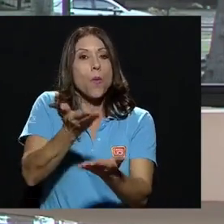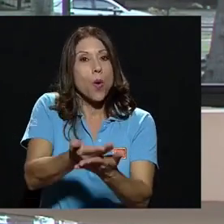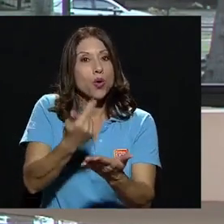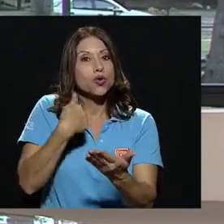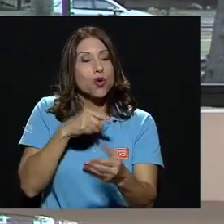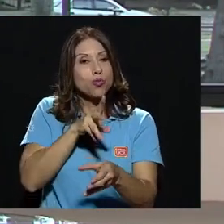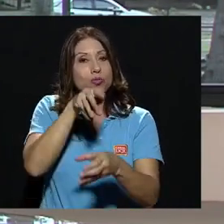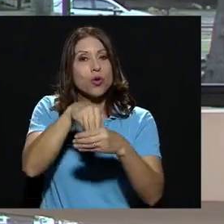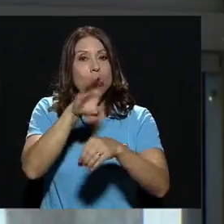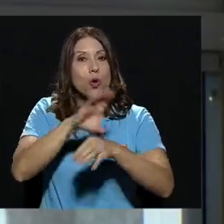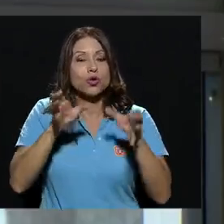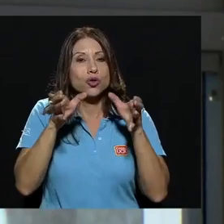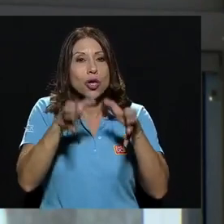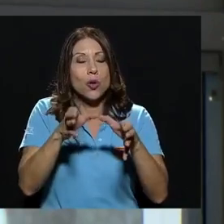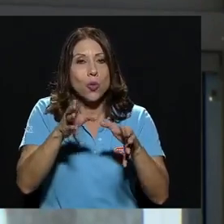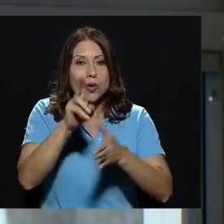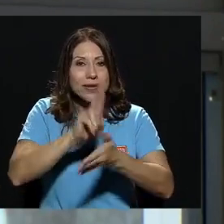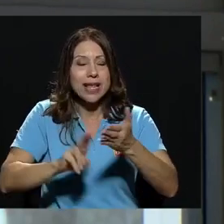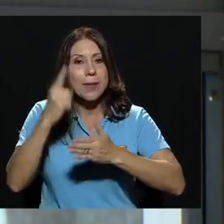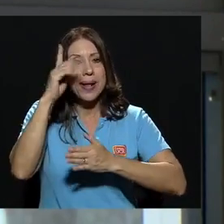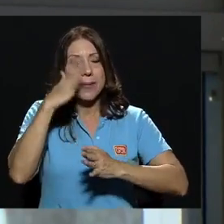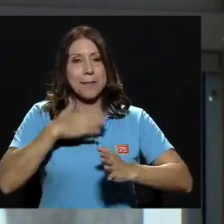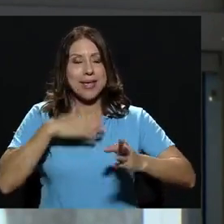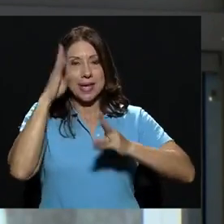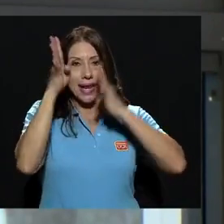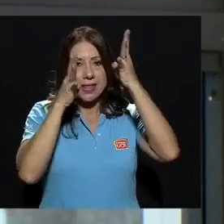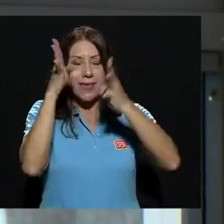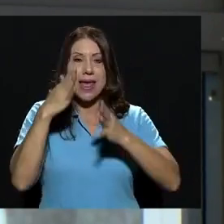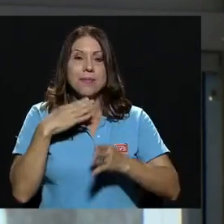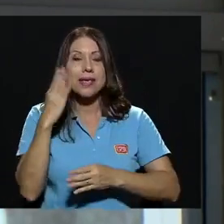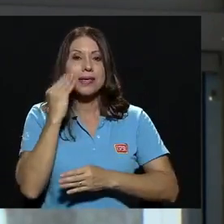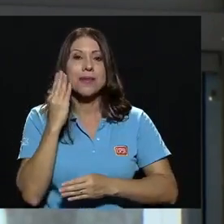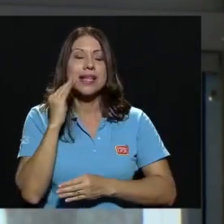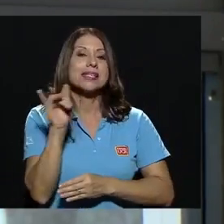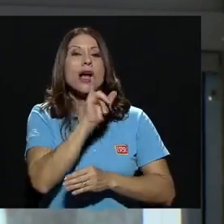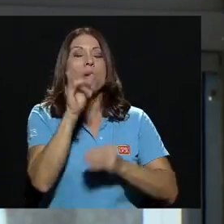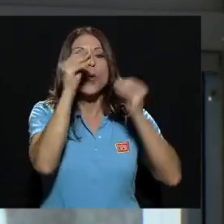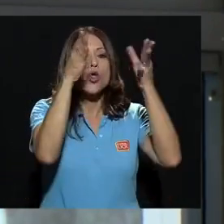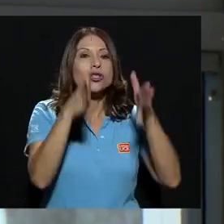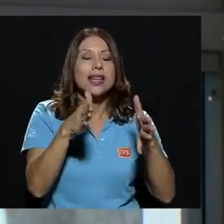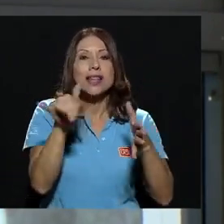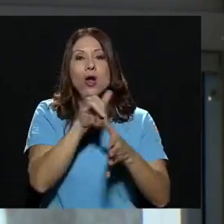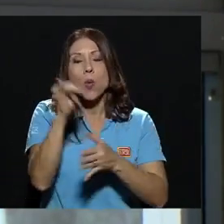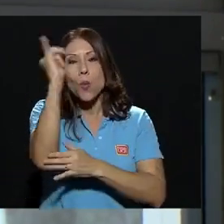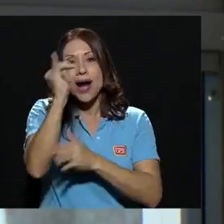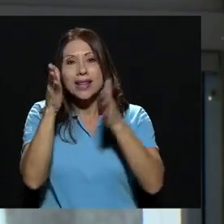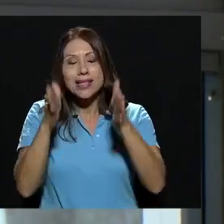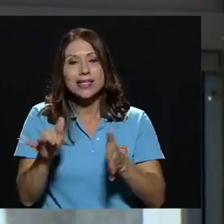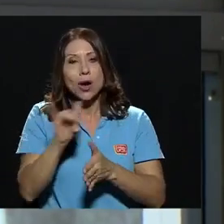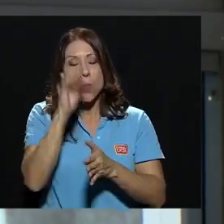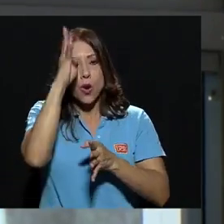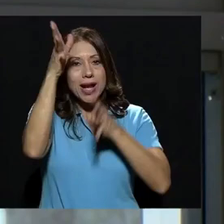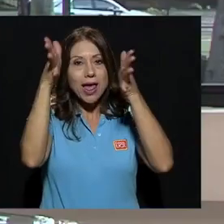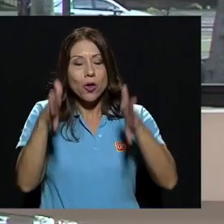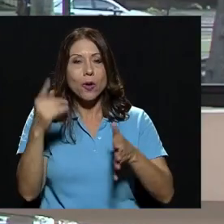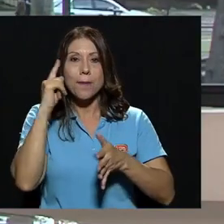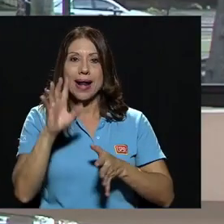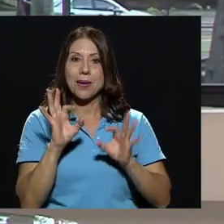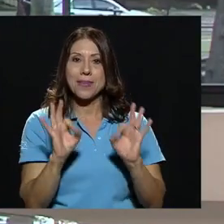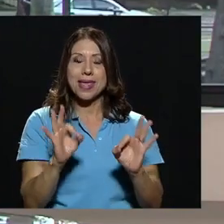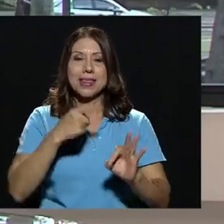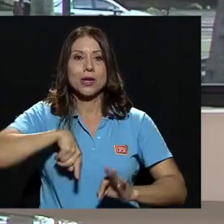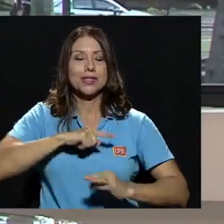dando mi creatividad, mi experiencia como docente, como artista, como creador, para el bien de nuestra querida universidad.